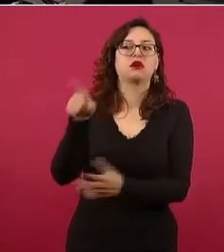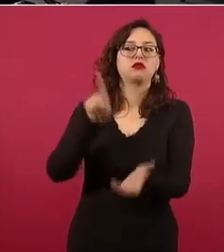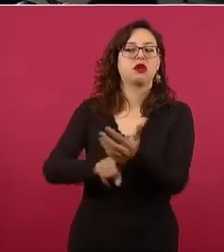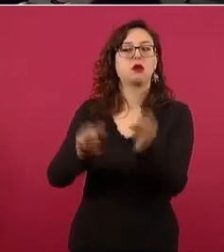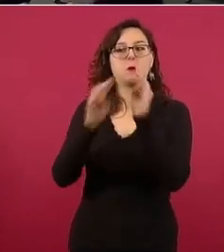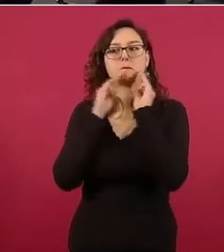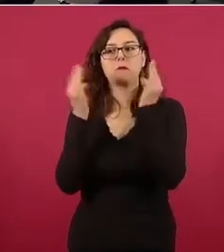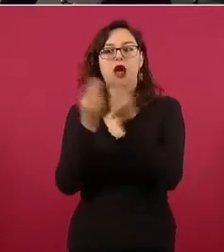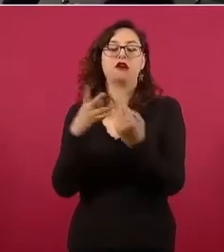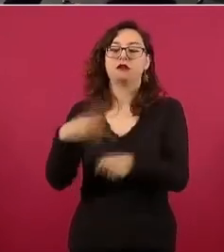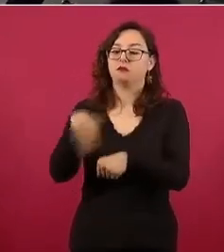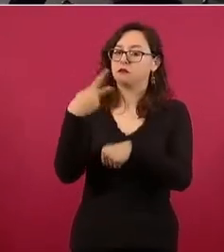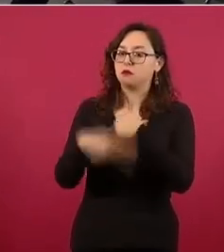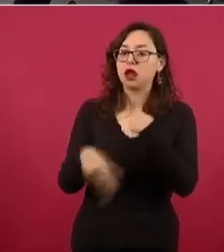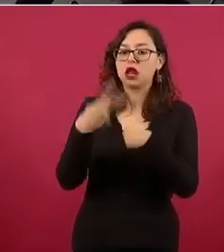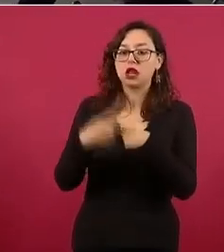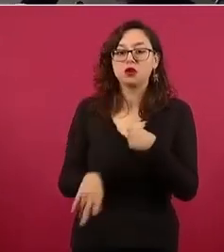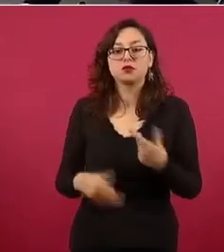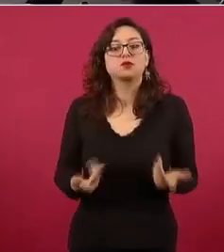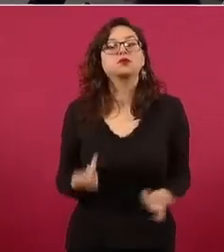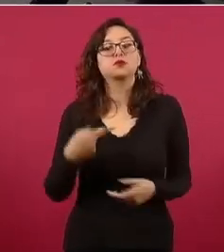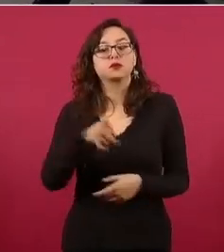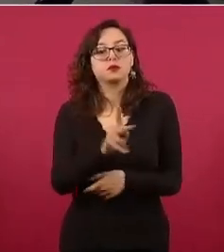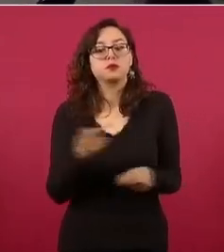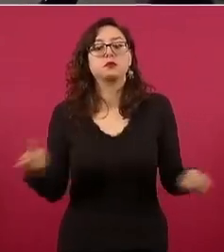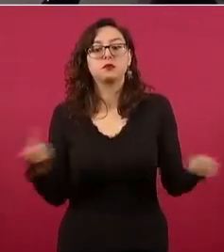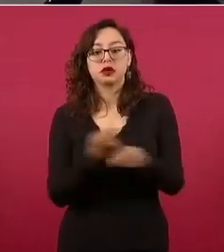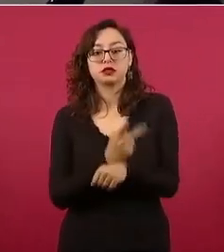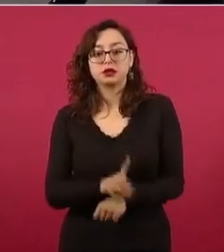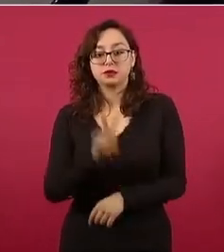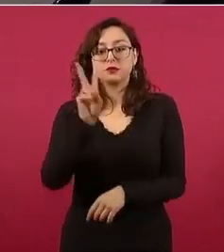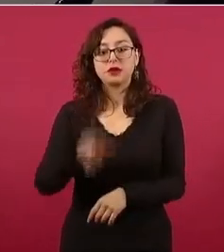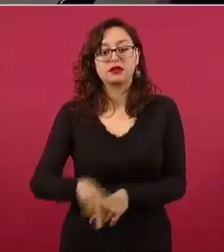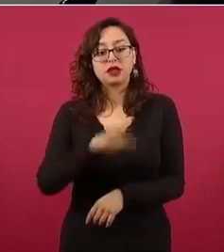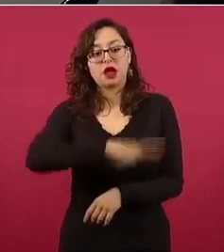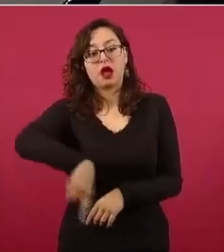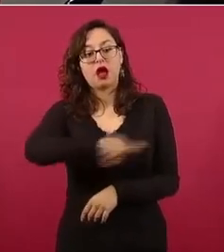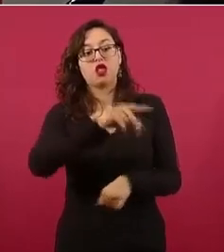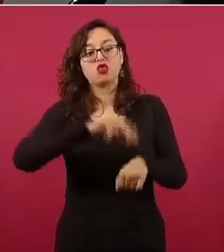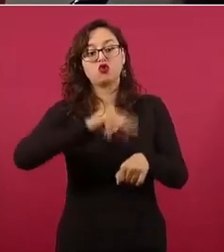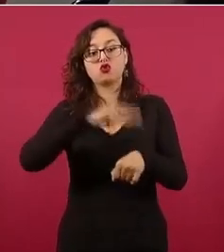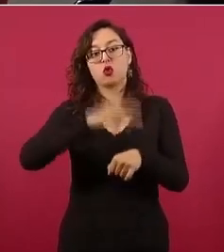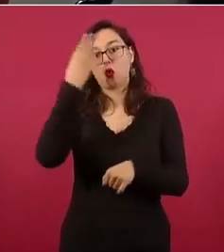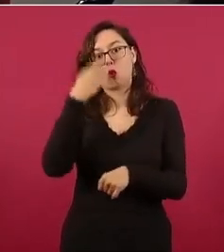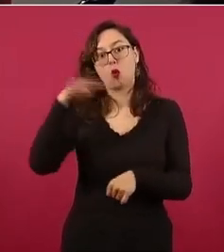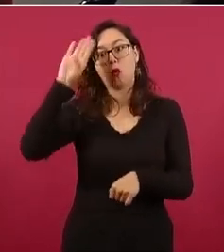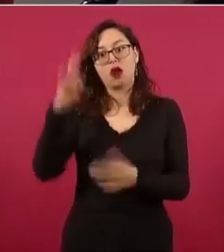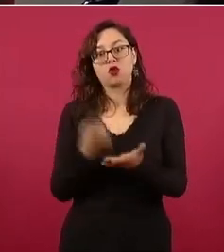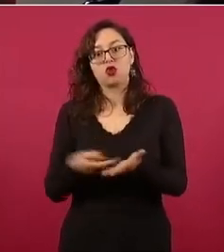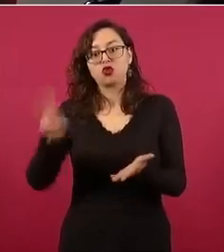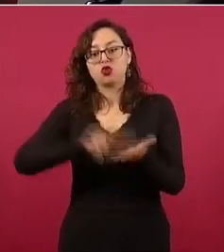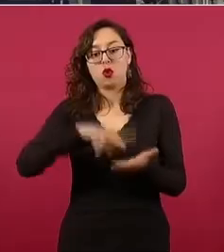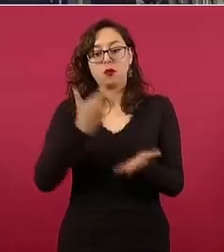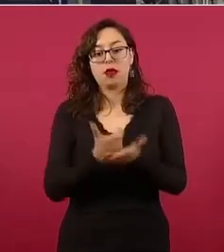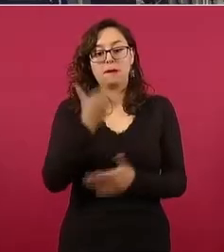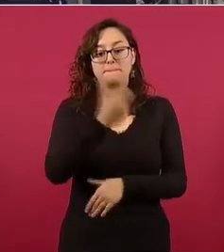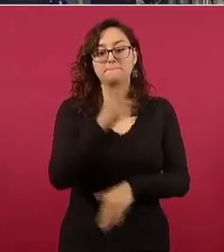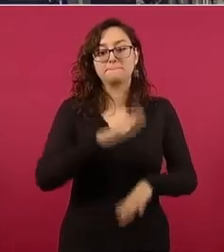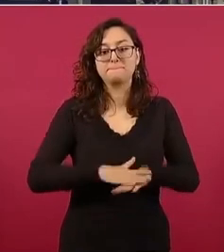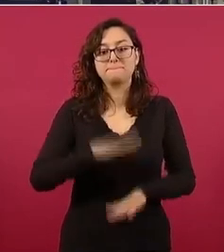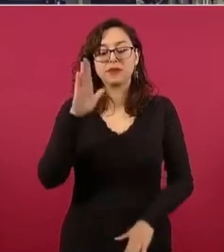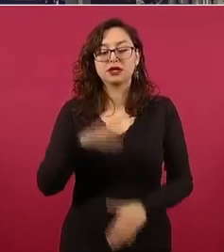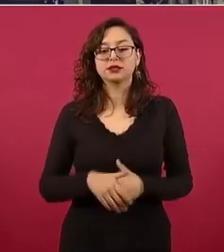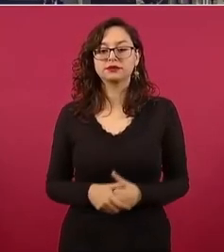presidente, si efectivamente estos médicos cubanos gozan de estos privilegios, que los mexicanos no. Van a